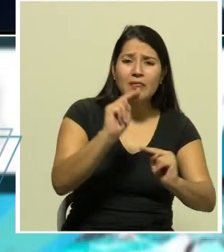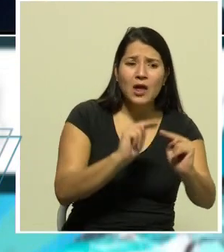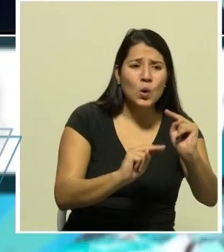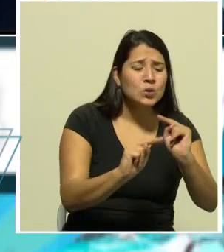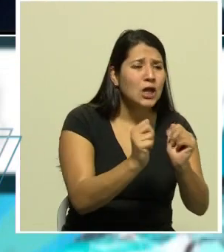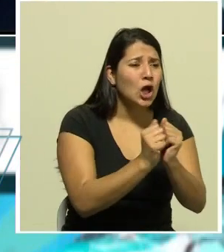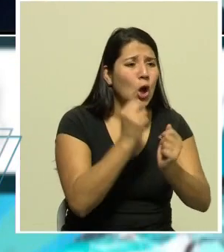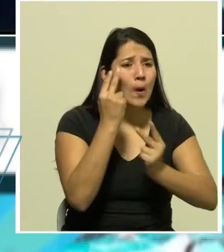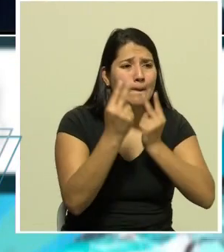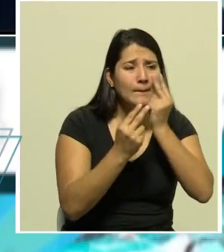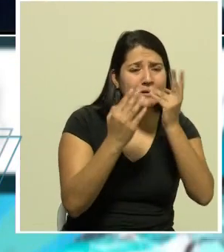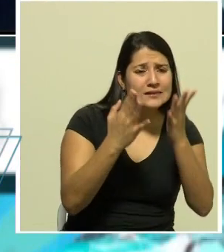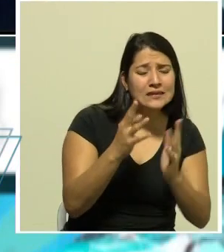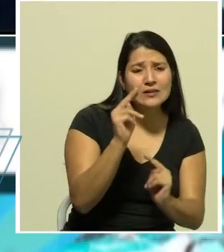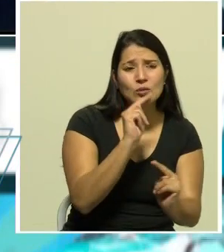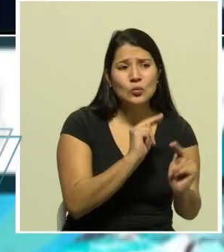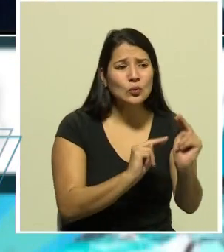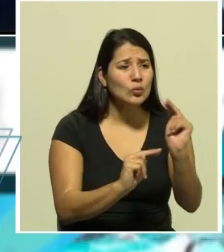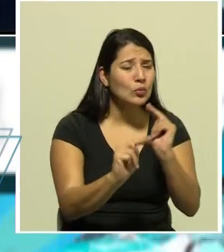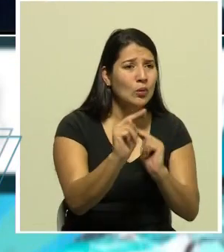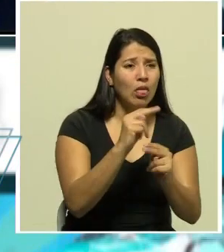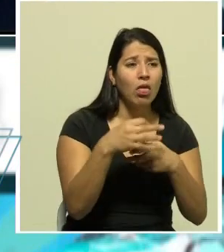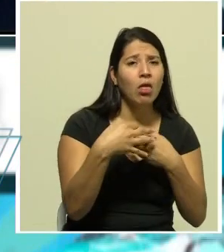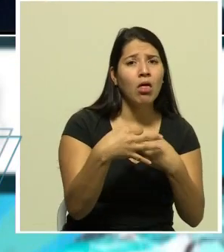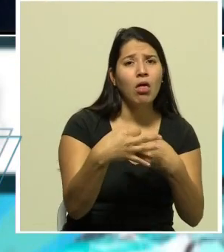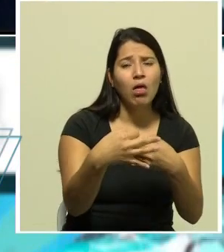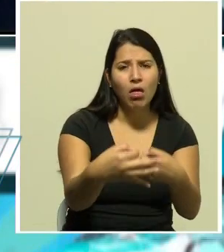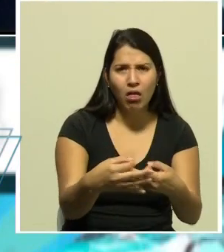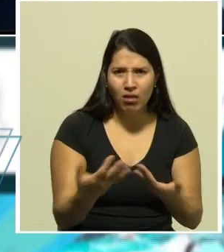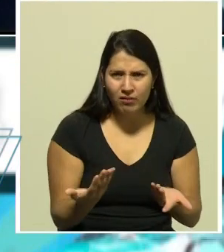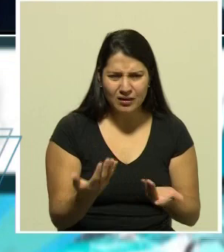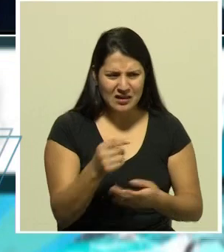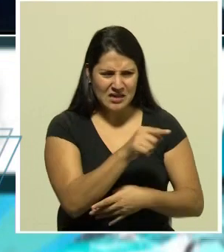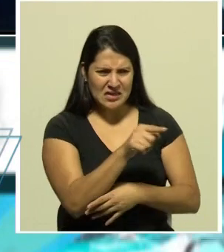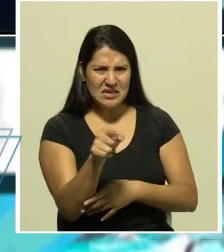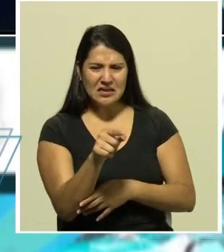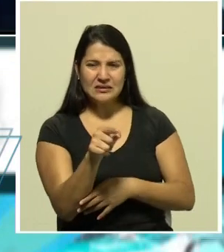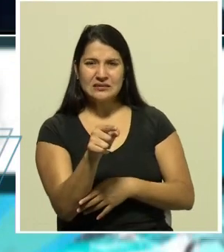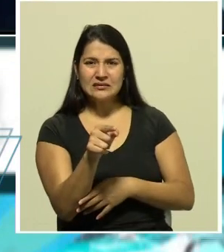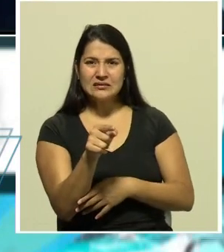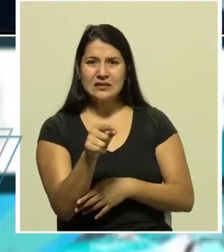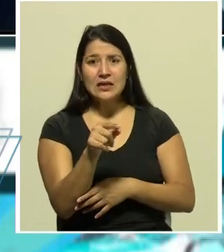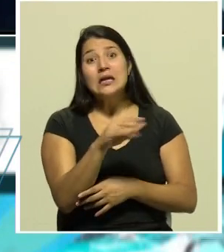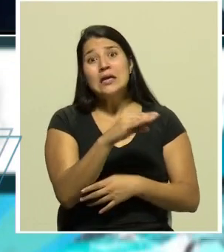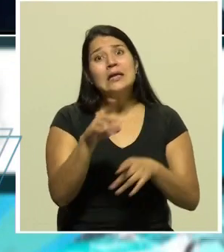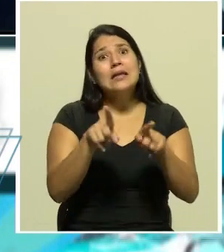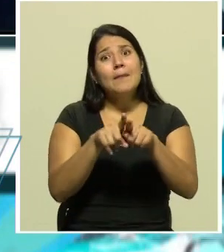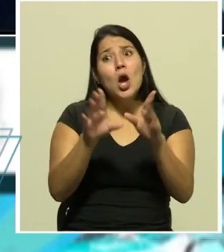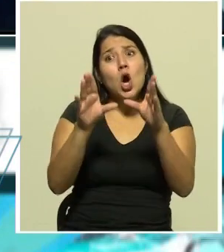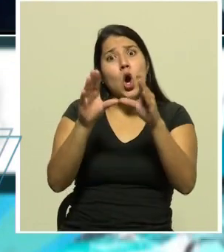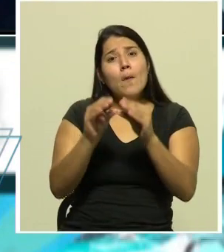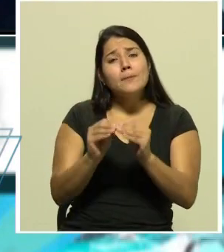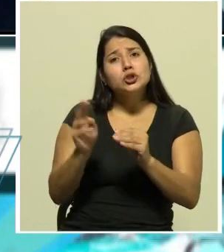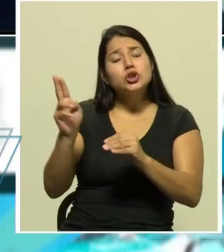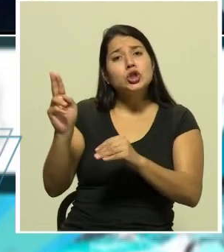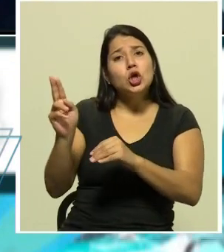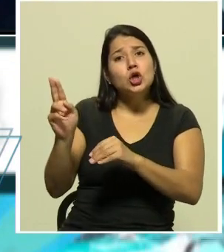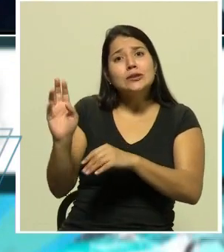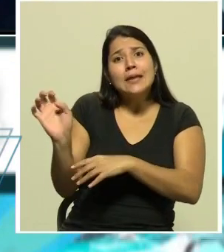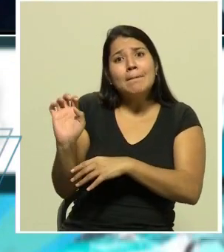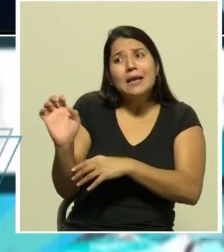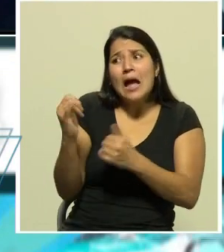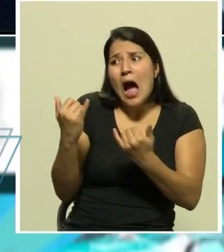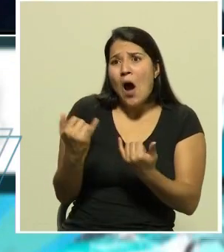que incluso tienen un nivel de trabajo político que podría estar metiendo